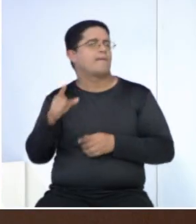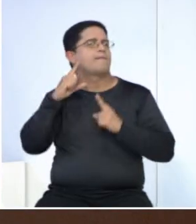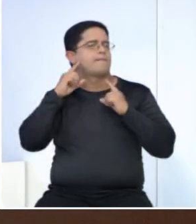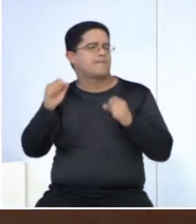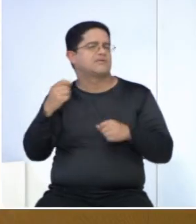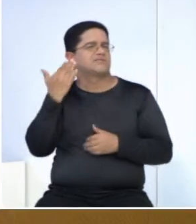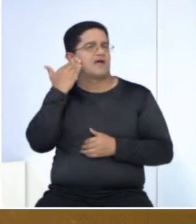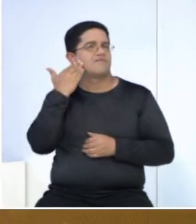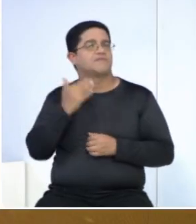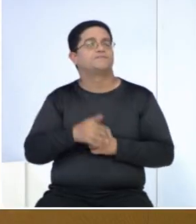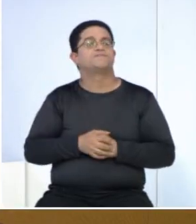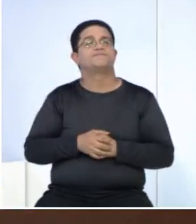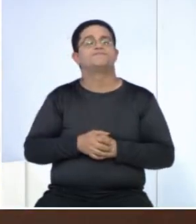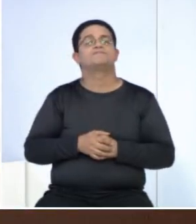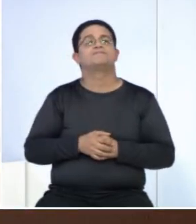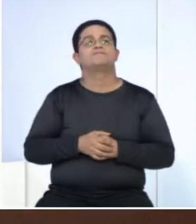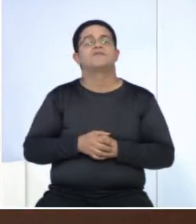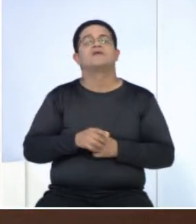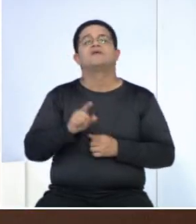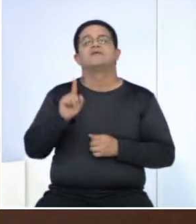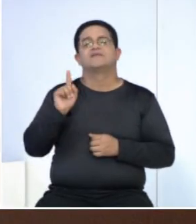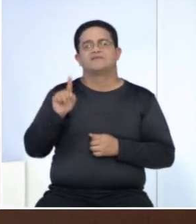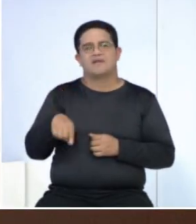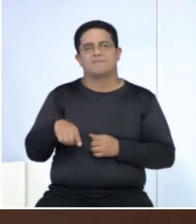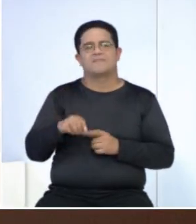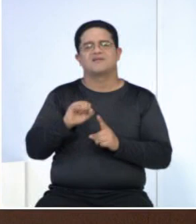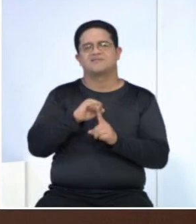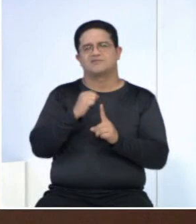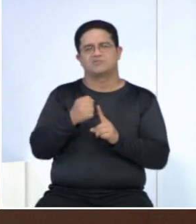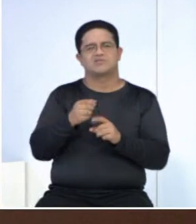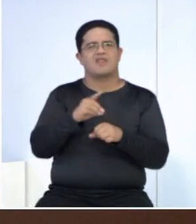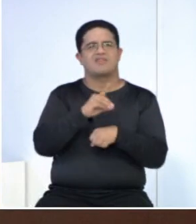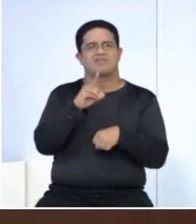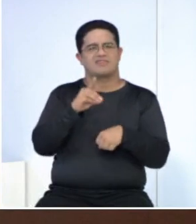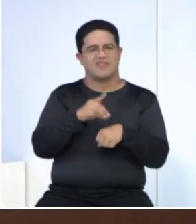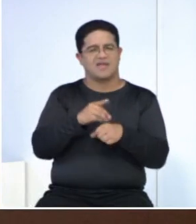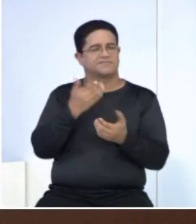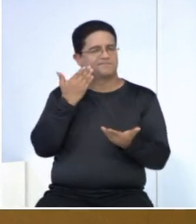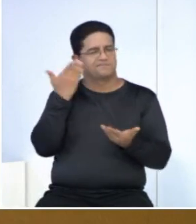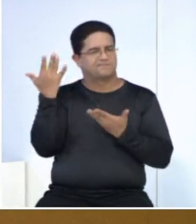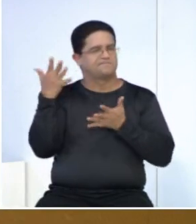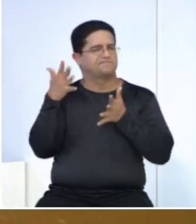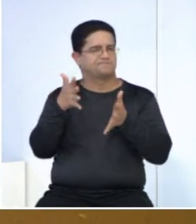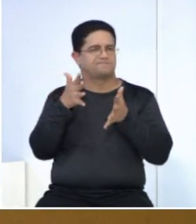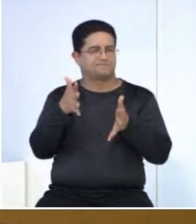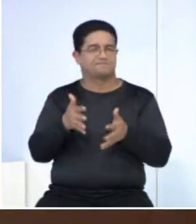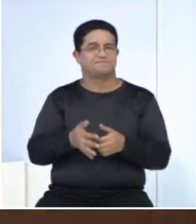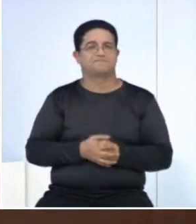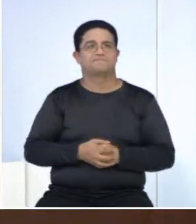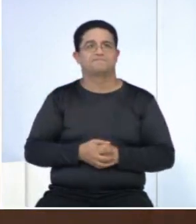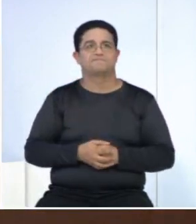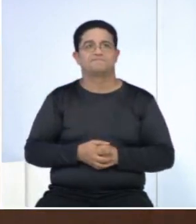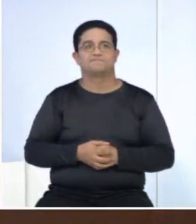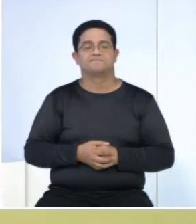Y debido al caso de aumentos de dengue en nuestro país, presentamos también recomendaciones para evitar el contagio.